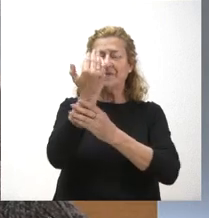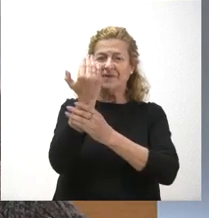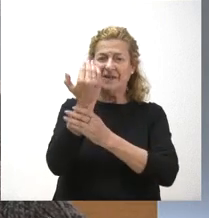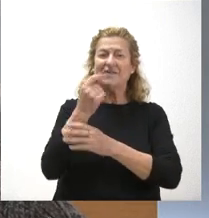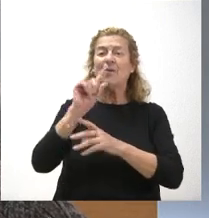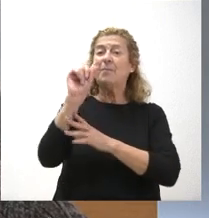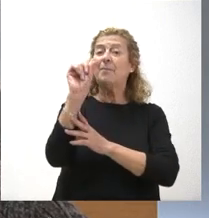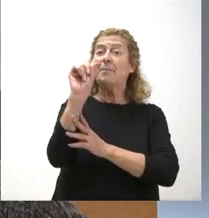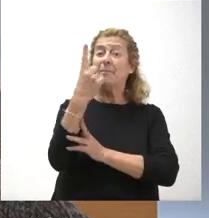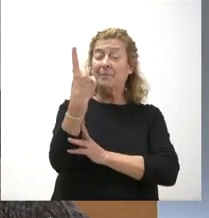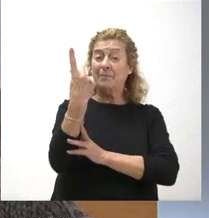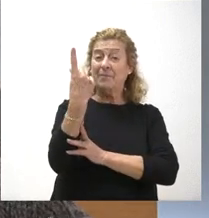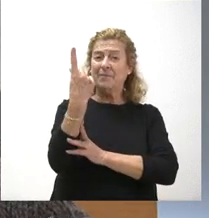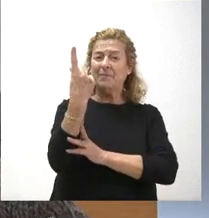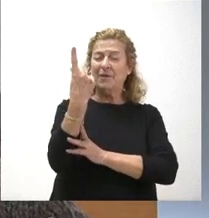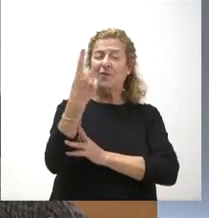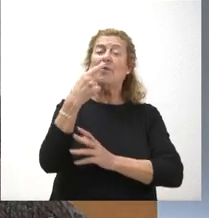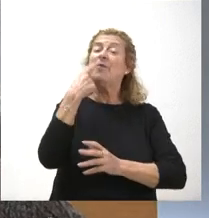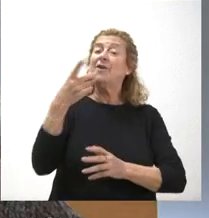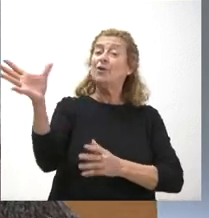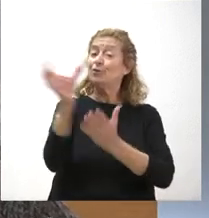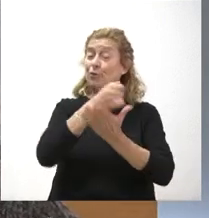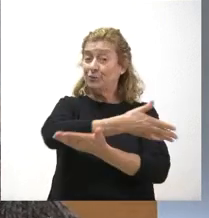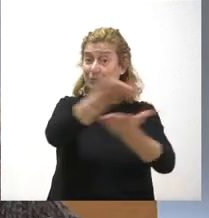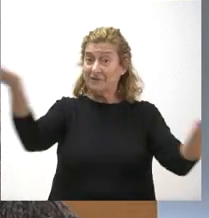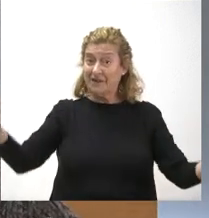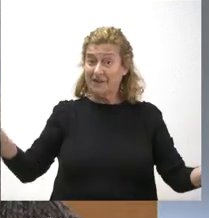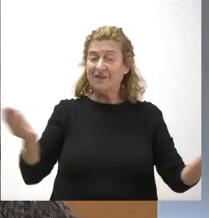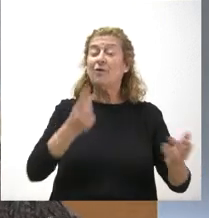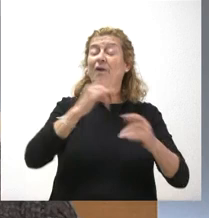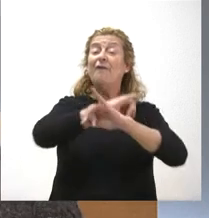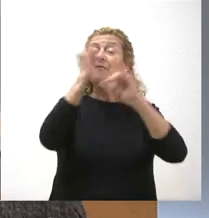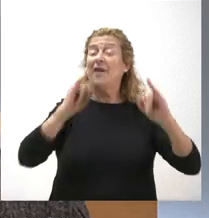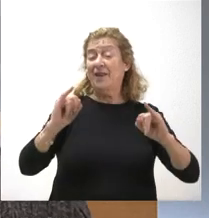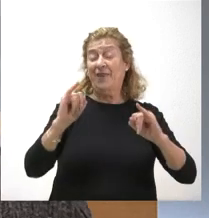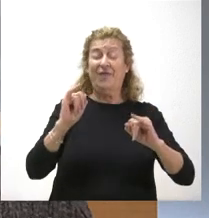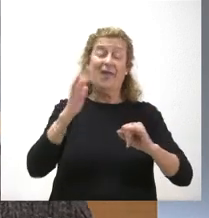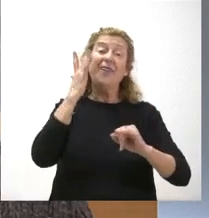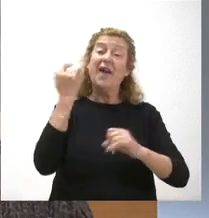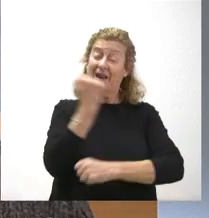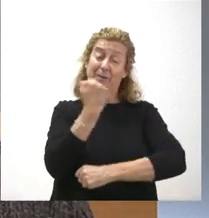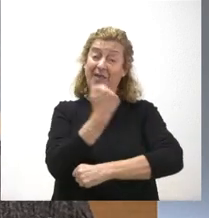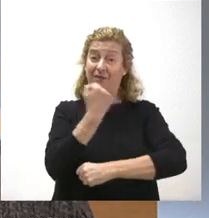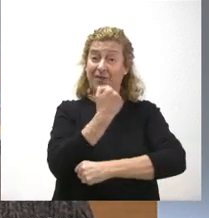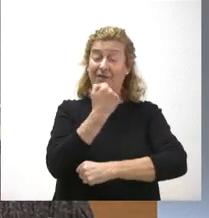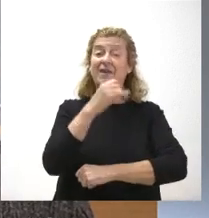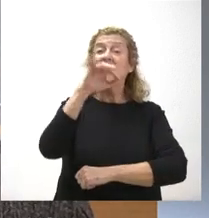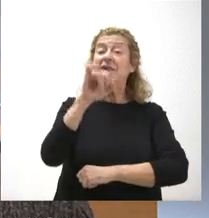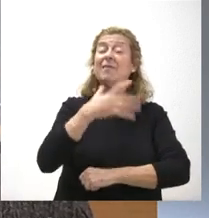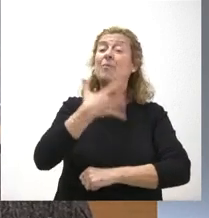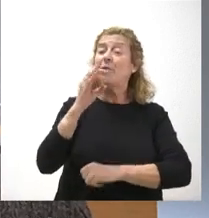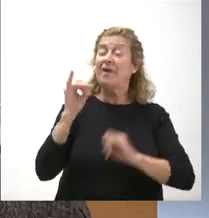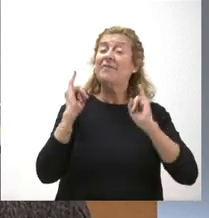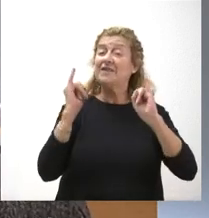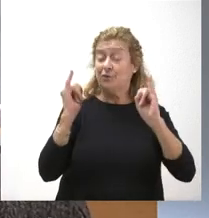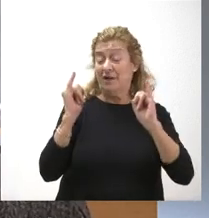De nada, desearles a todos ustedes que hayan tenido un feliz día de Navidad y que puedan disfrutar